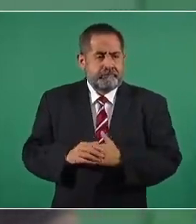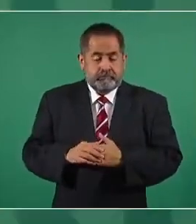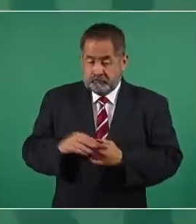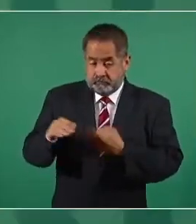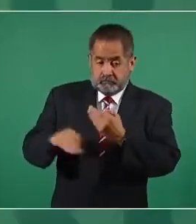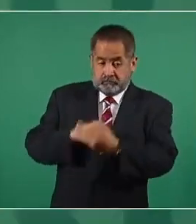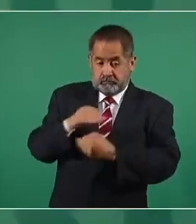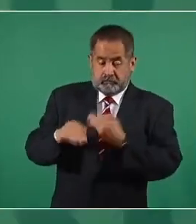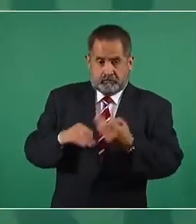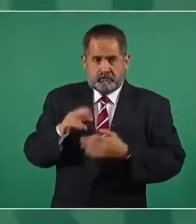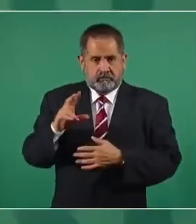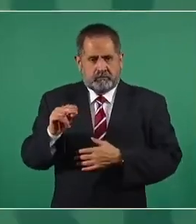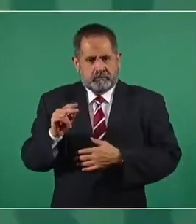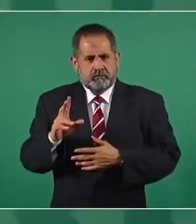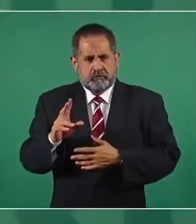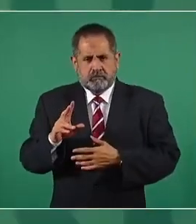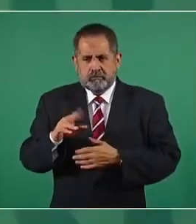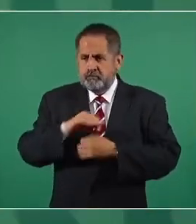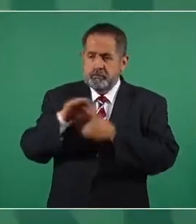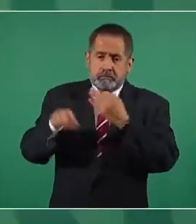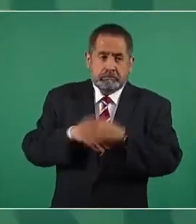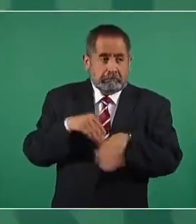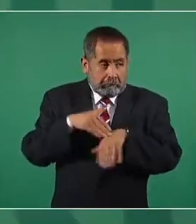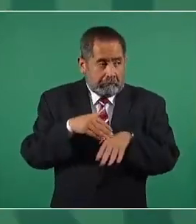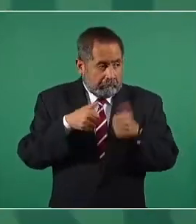están sometidos.